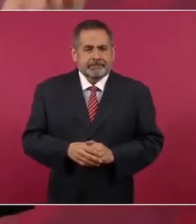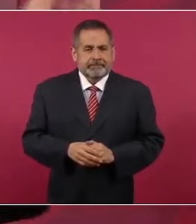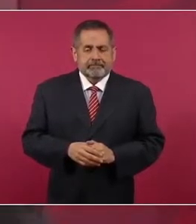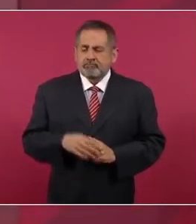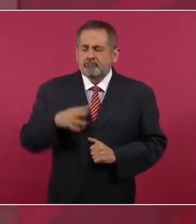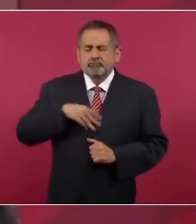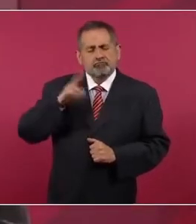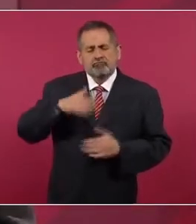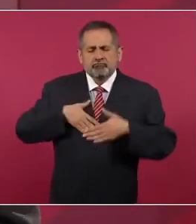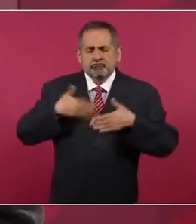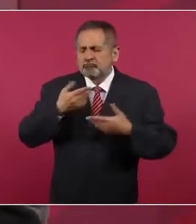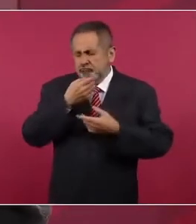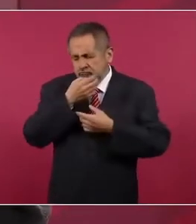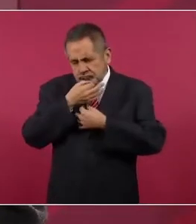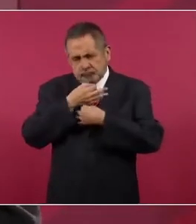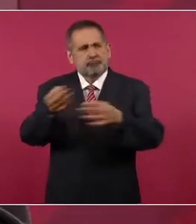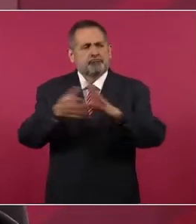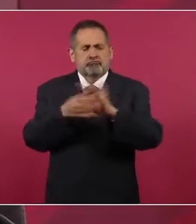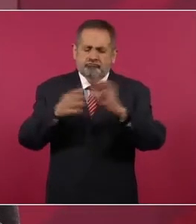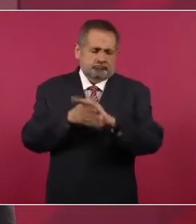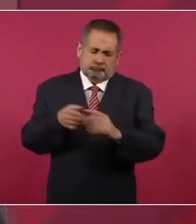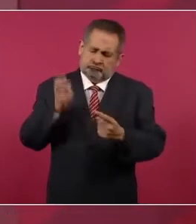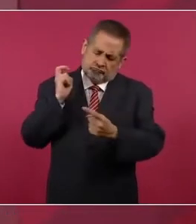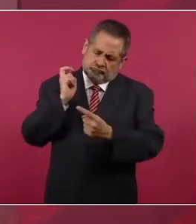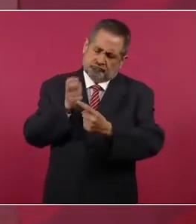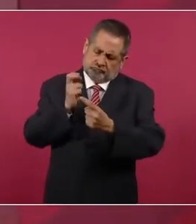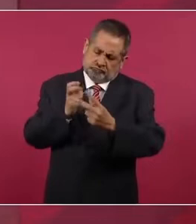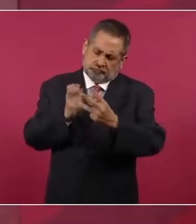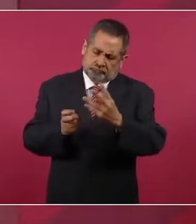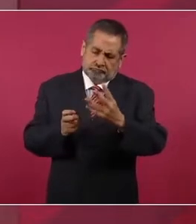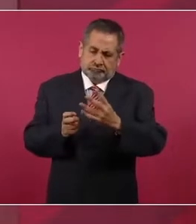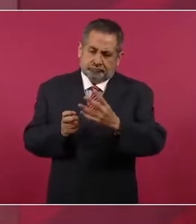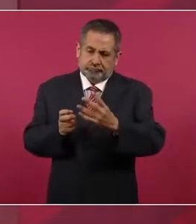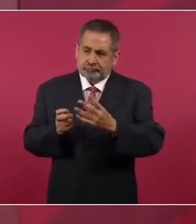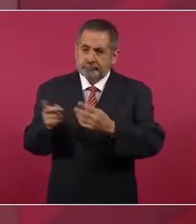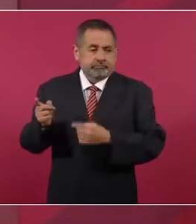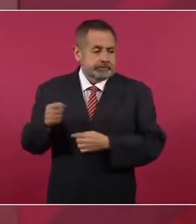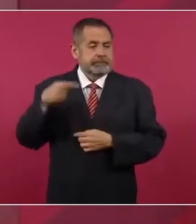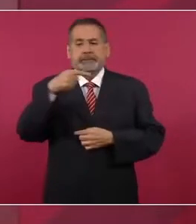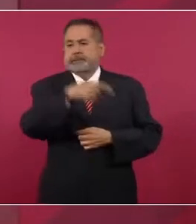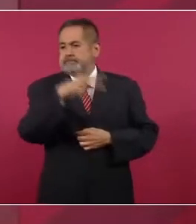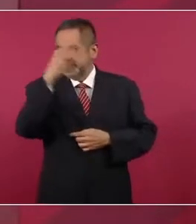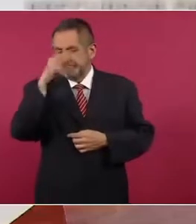non gratos.